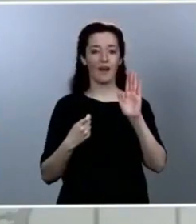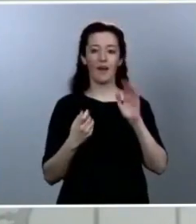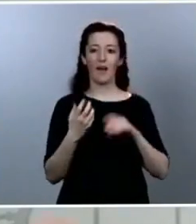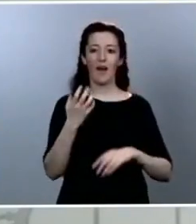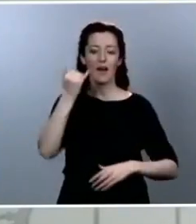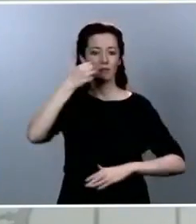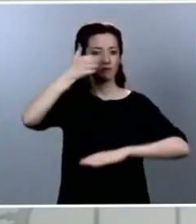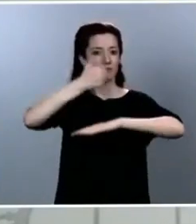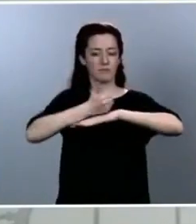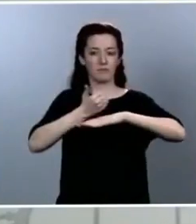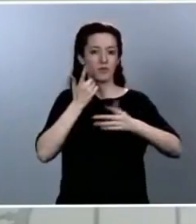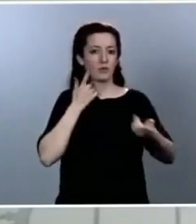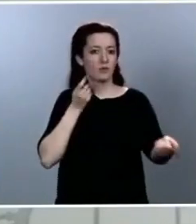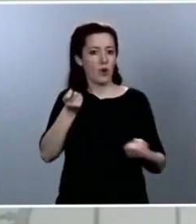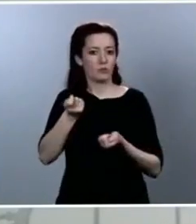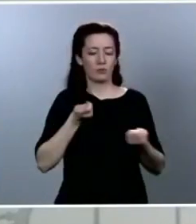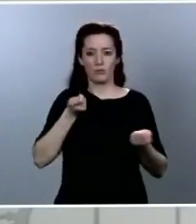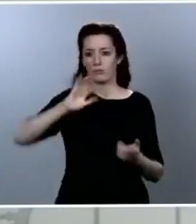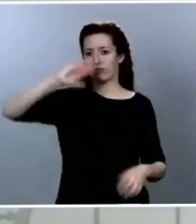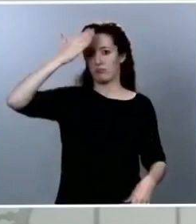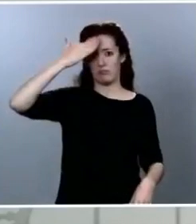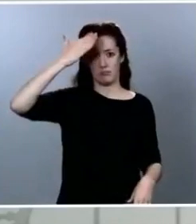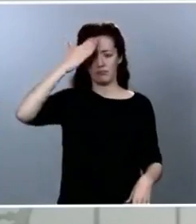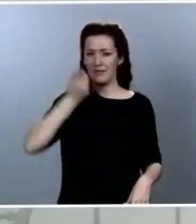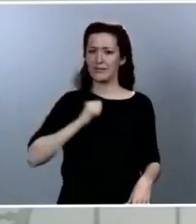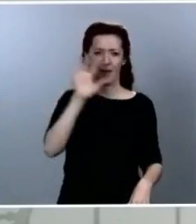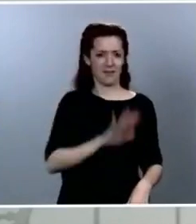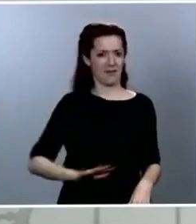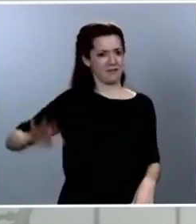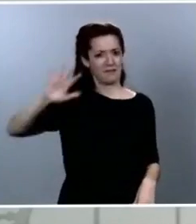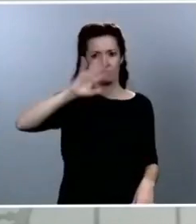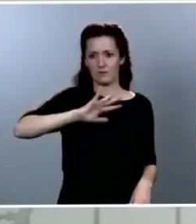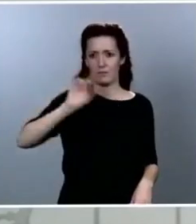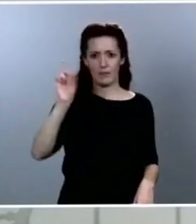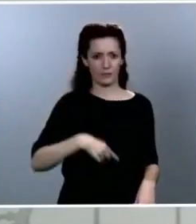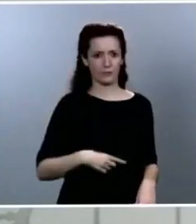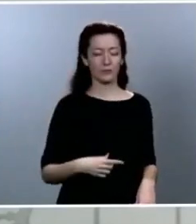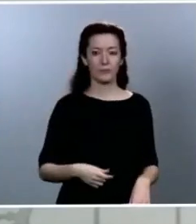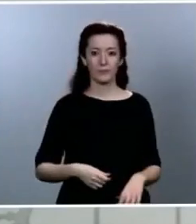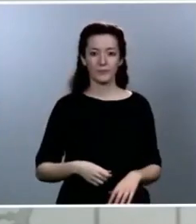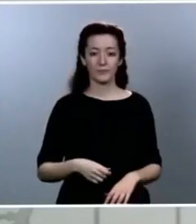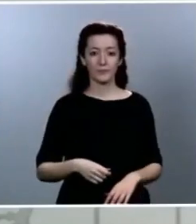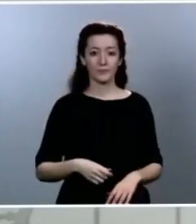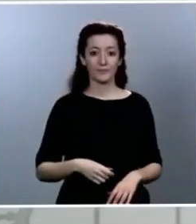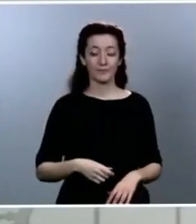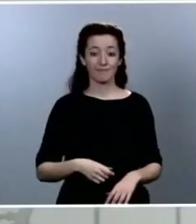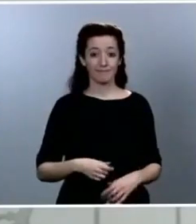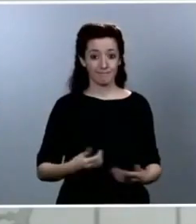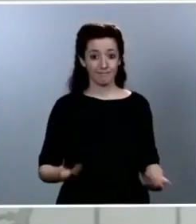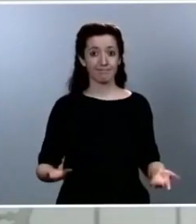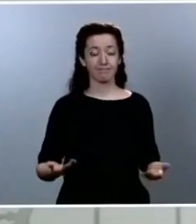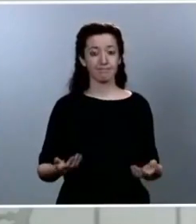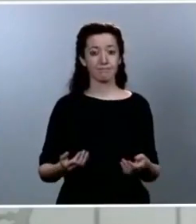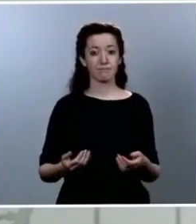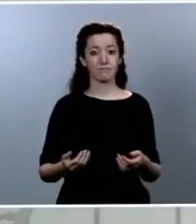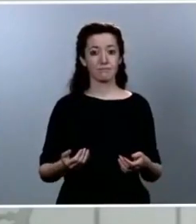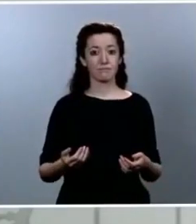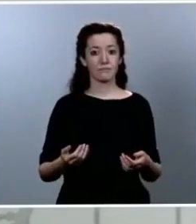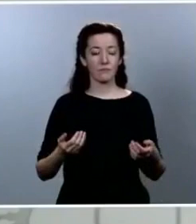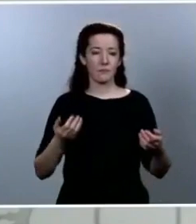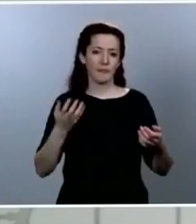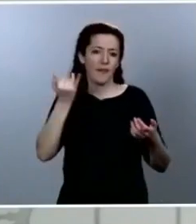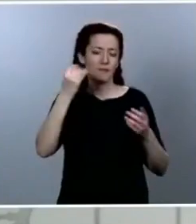para el conjunto del país. Ese cuadro de mandos integrará varios marcadores que serán valorados tanto desde el punto de vista